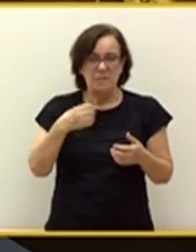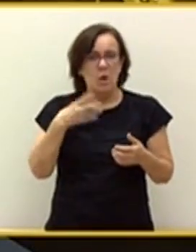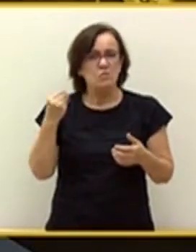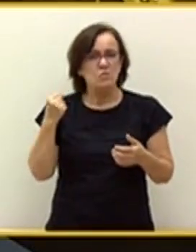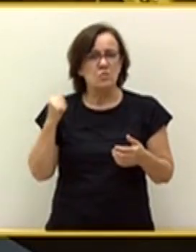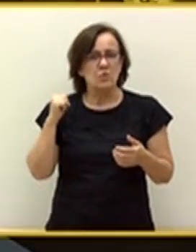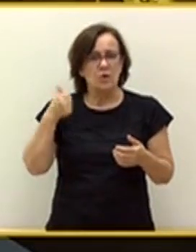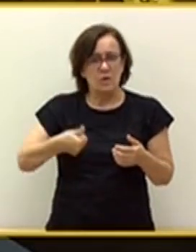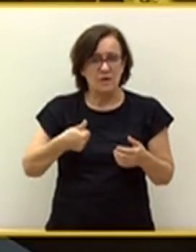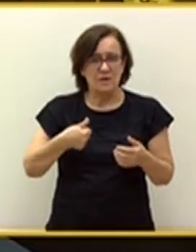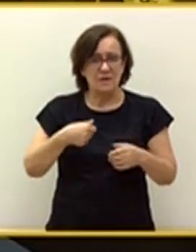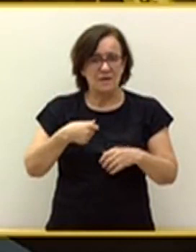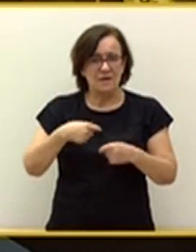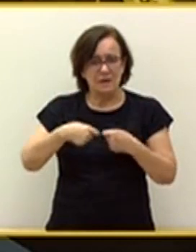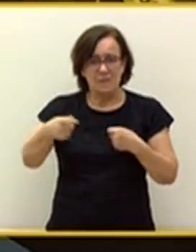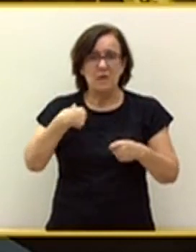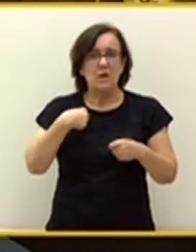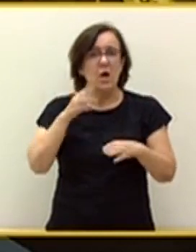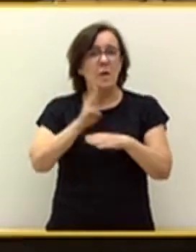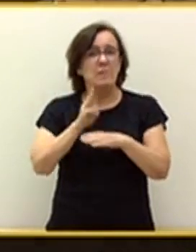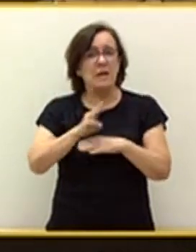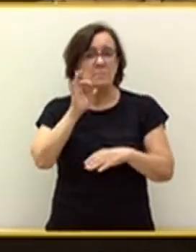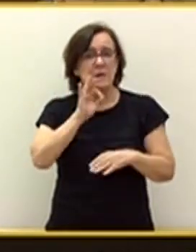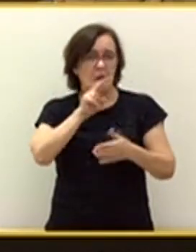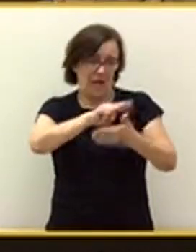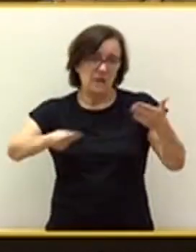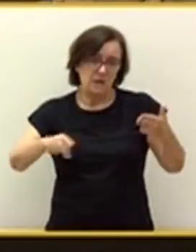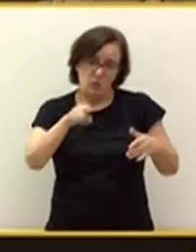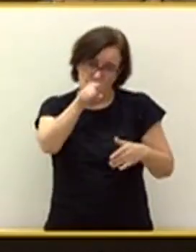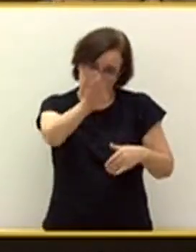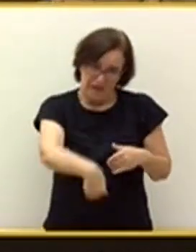mucho tiempo, al menos yo, en el Parlamento gallego, usted menos.